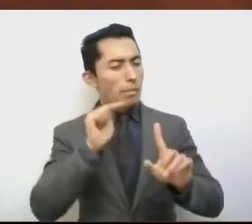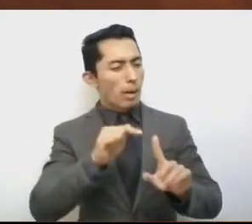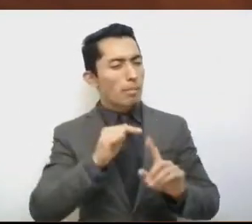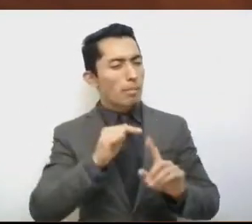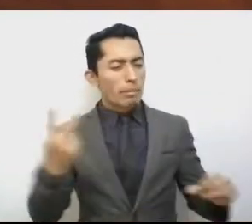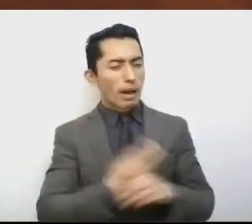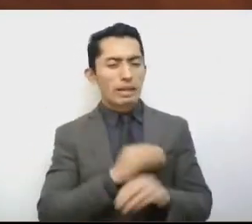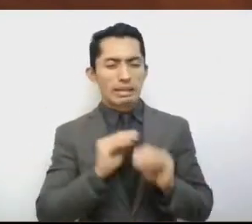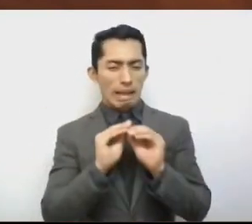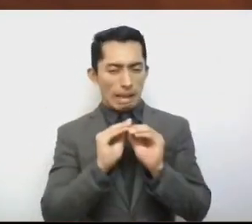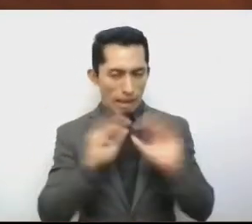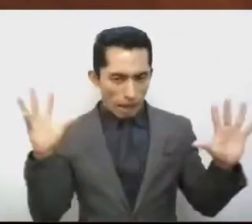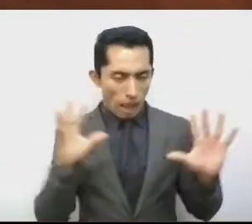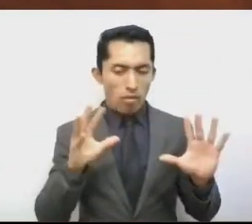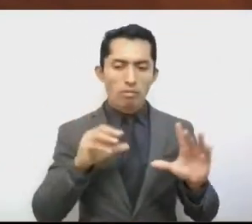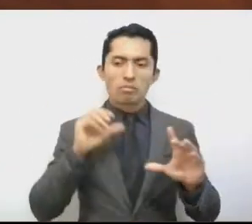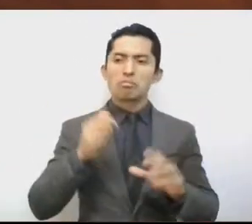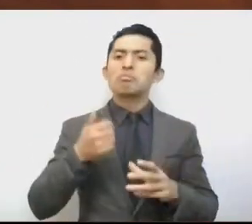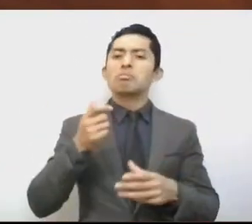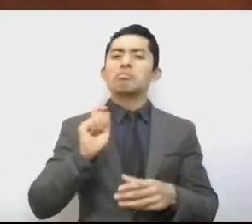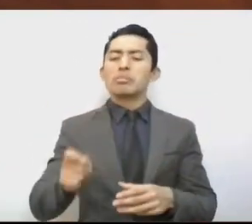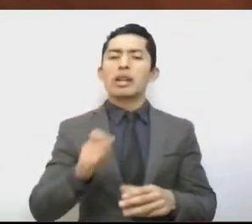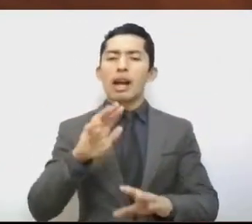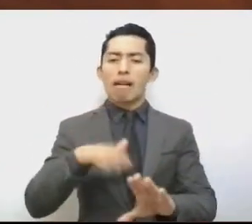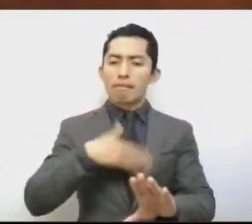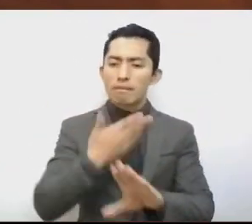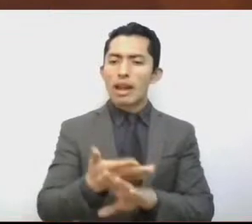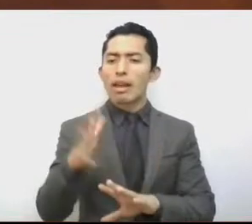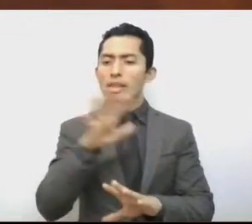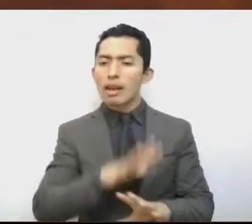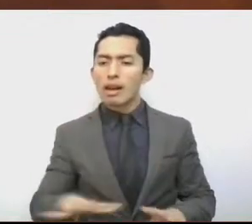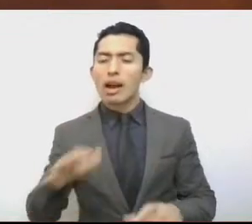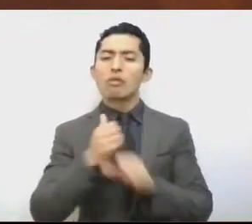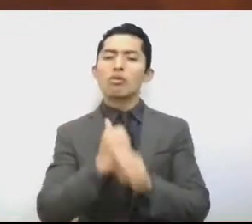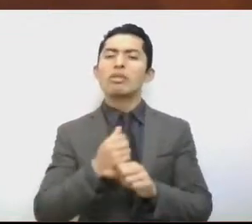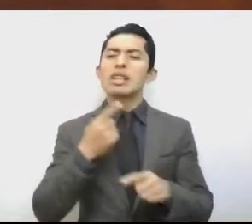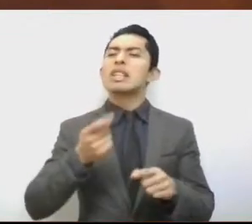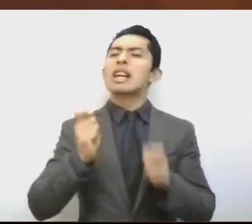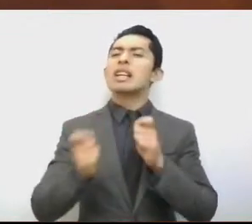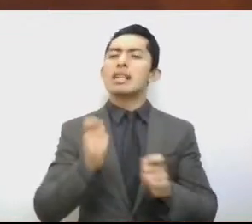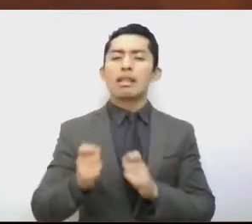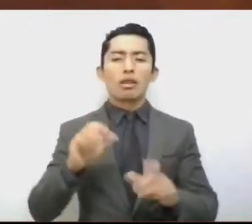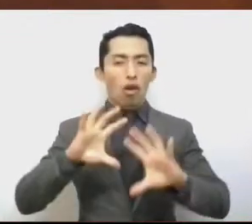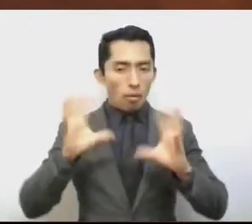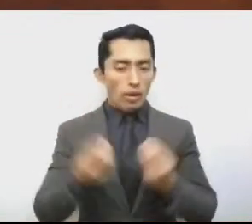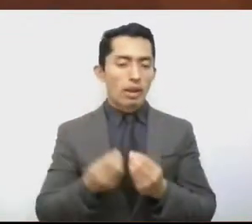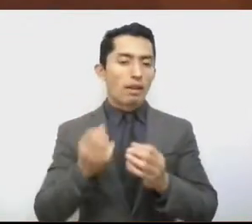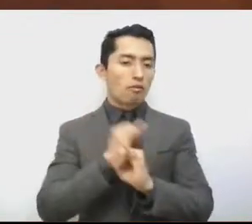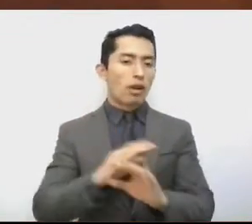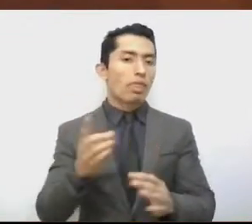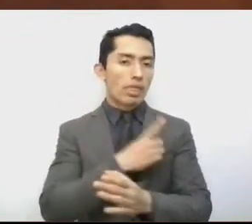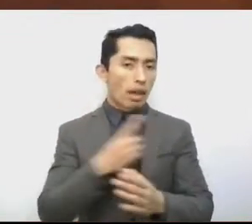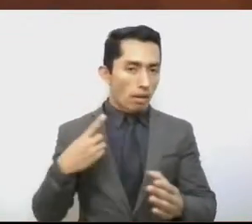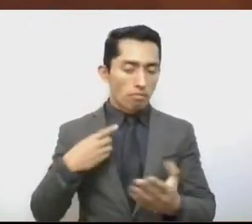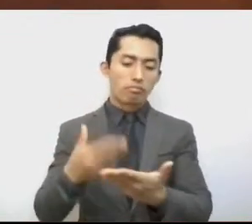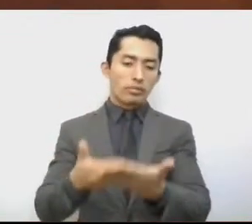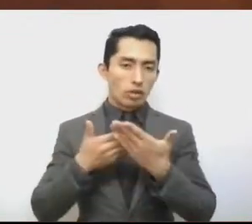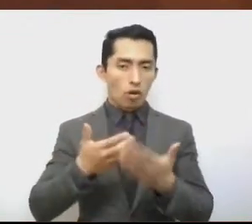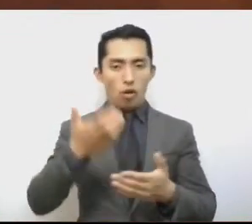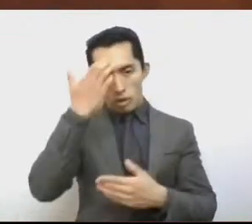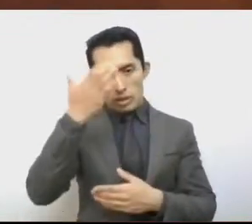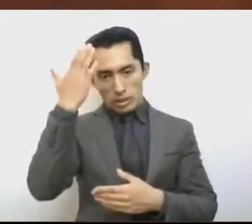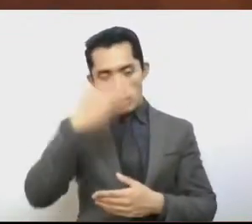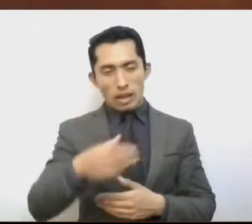las afectaciones y zonas de todos los municipios afectados, para evitar beneficiar sólo a un